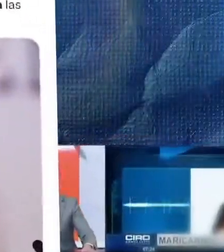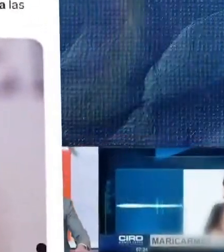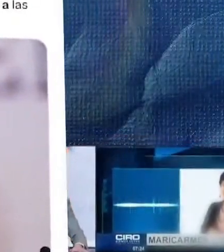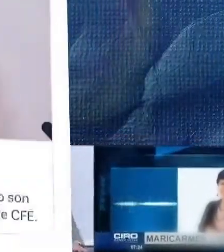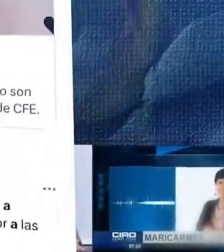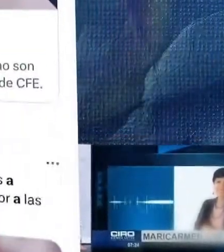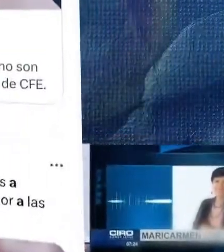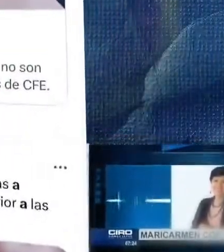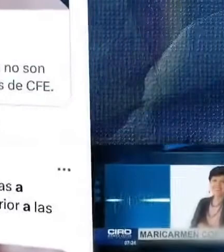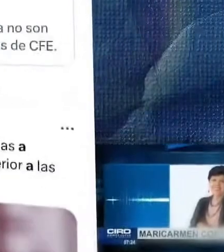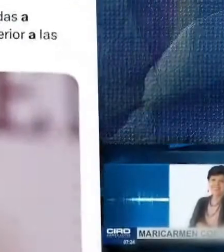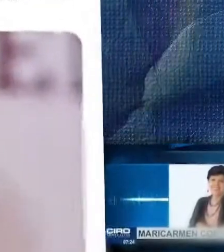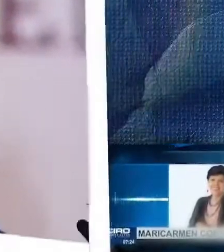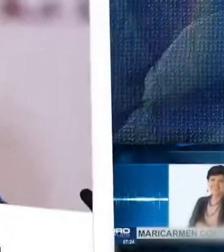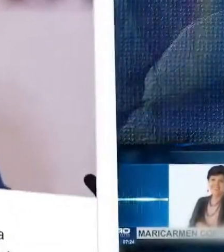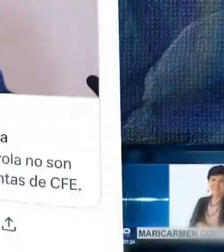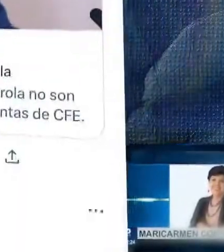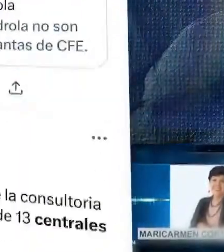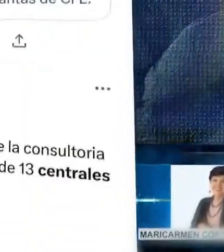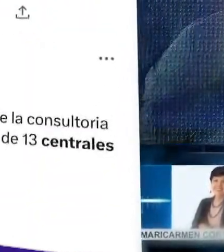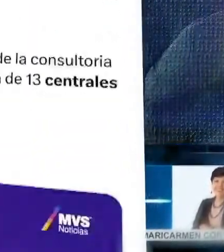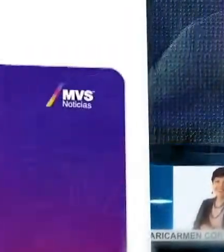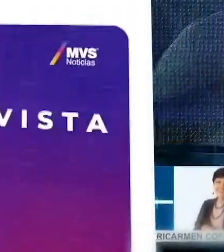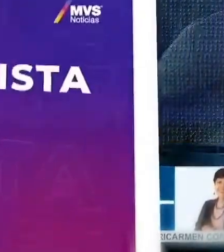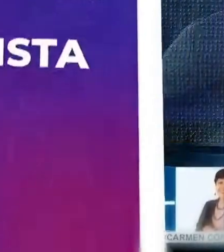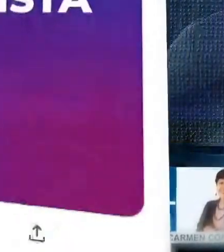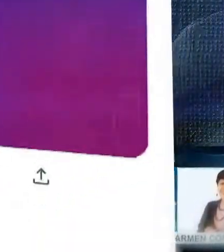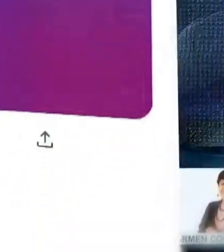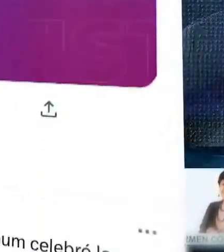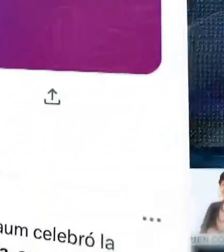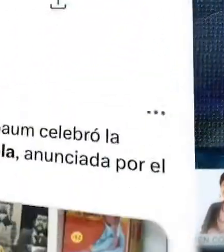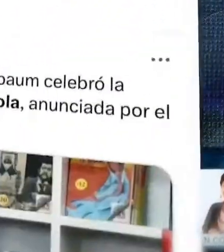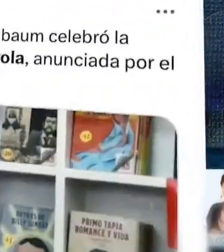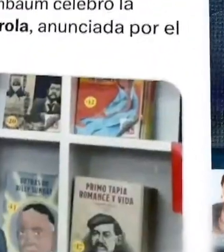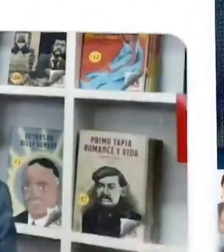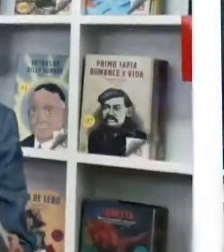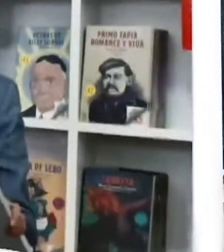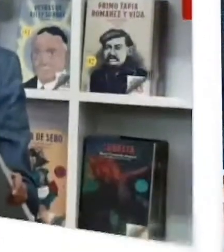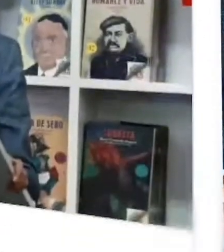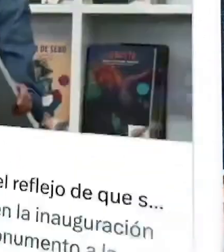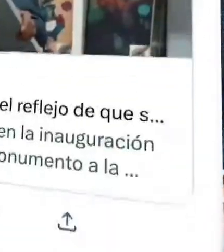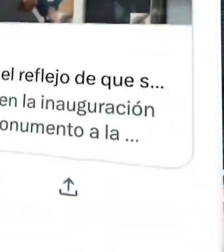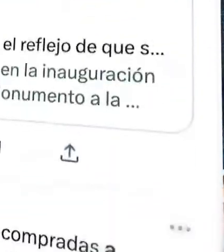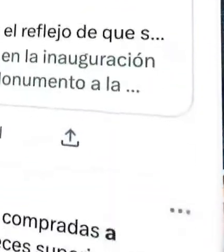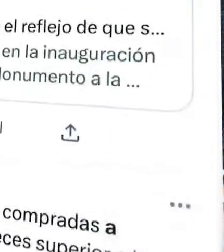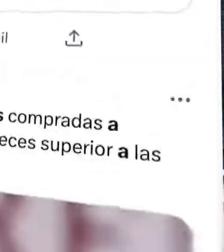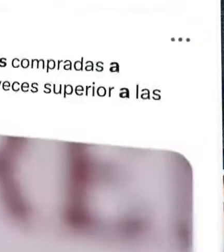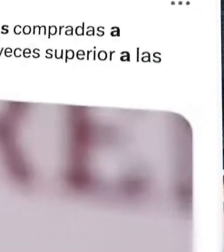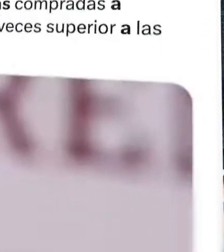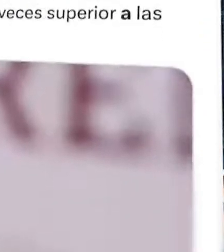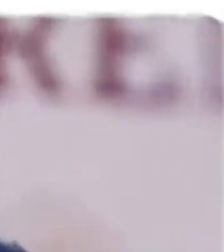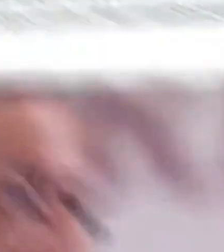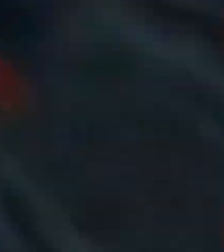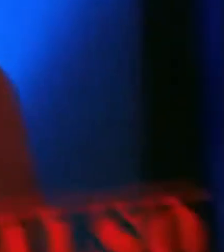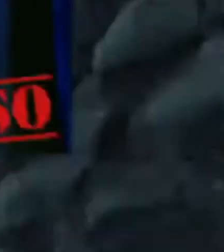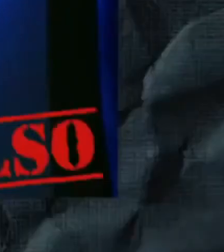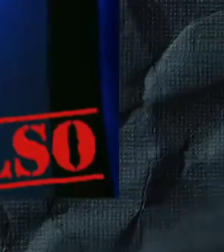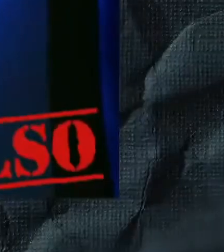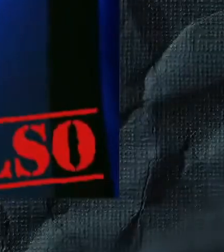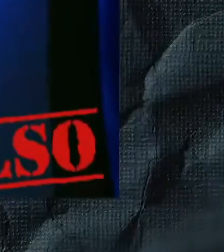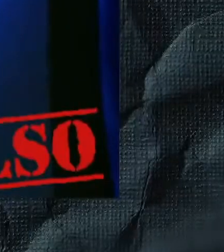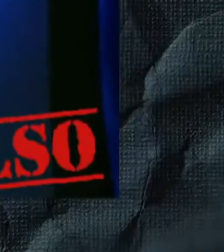México de 13 centrales eléctricas a Iberdrola, con cinco ciclos combinados de noticias falsas.